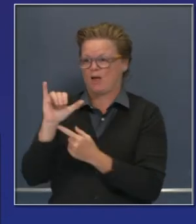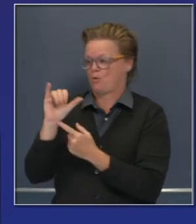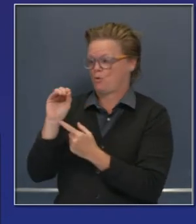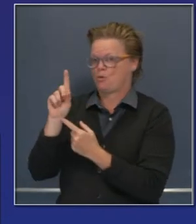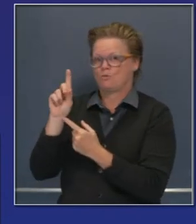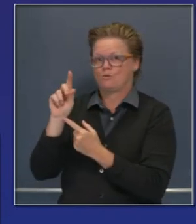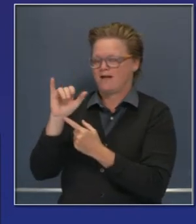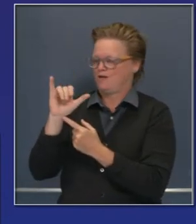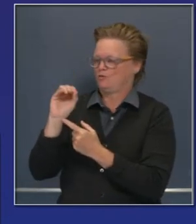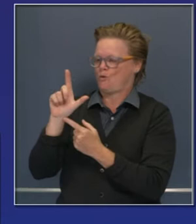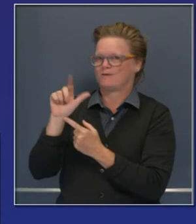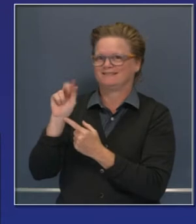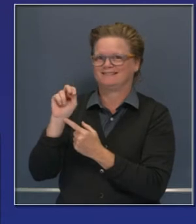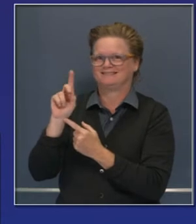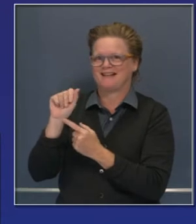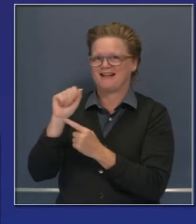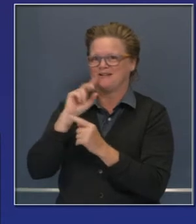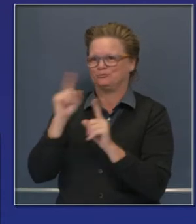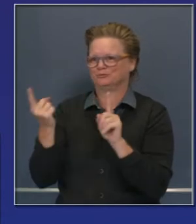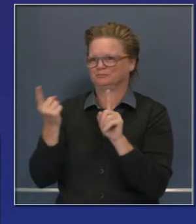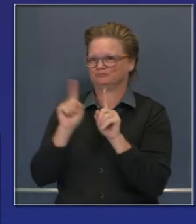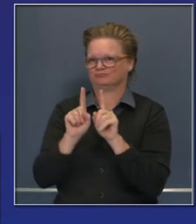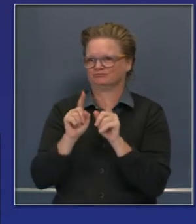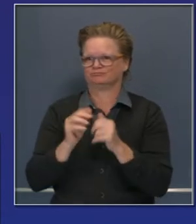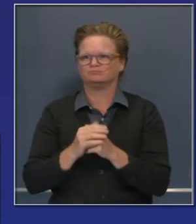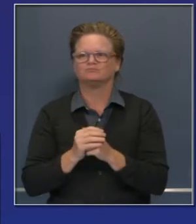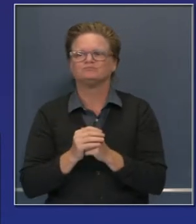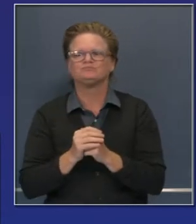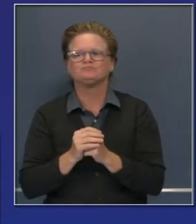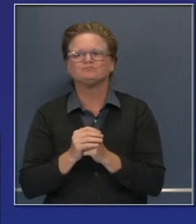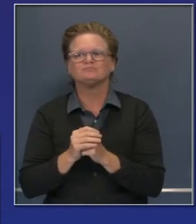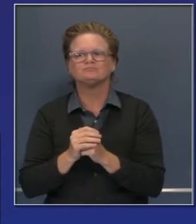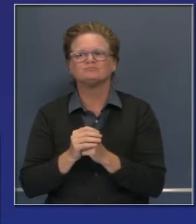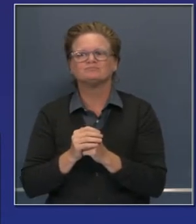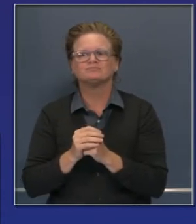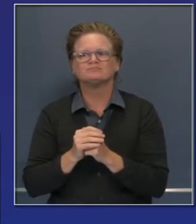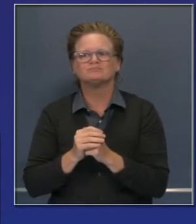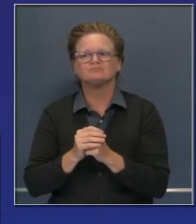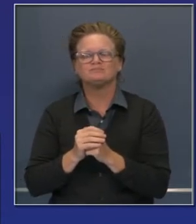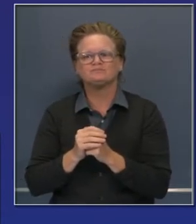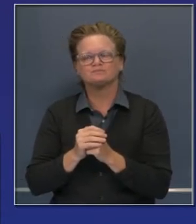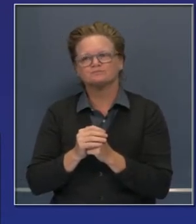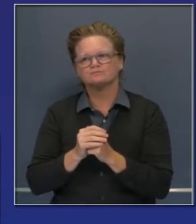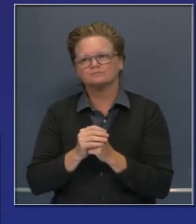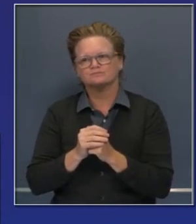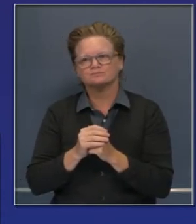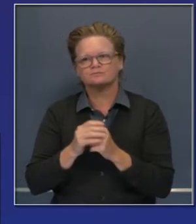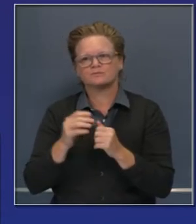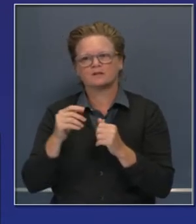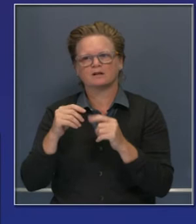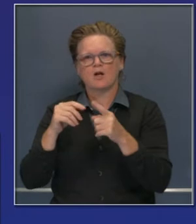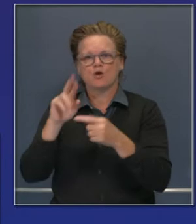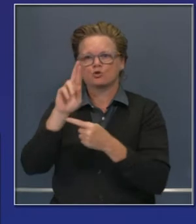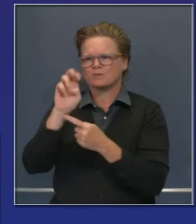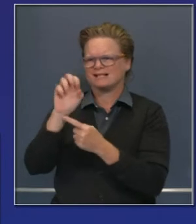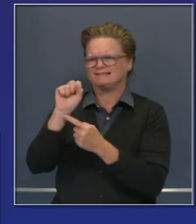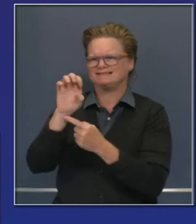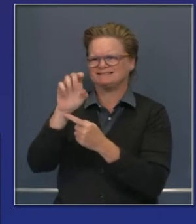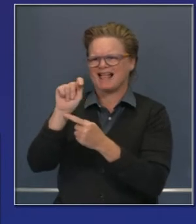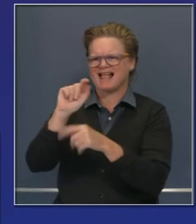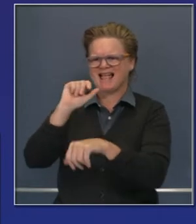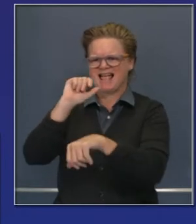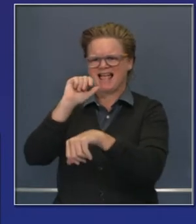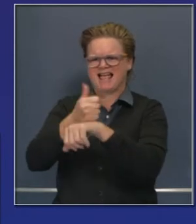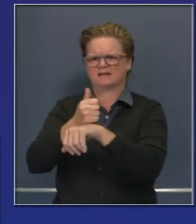además que este reinicio no significa que aquellos de ustedes que por primera vez están solicitando